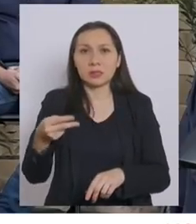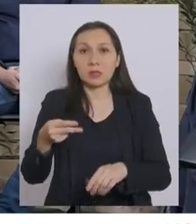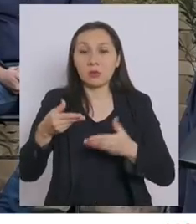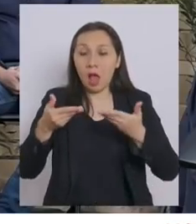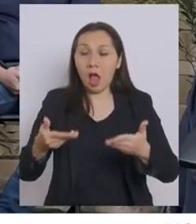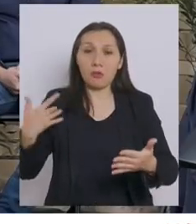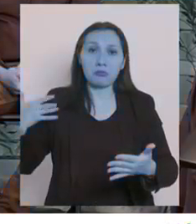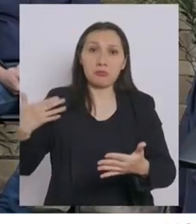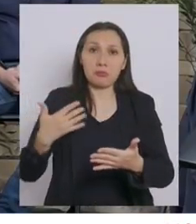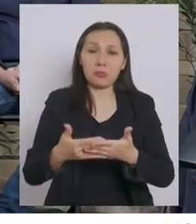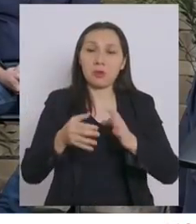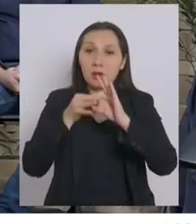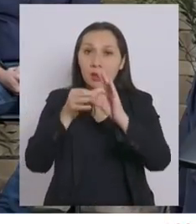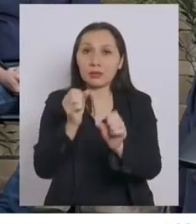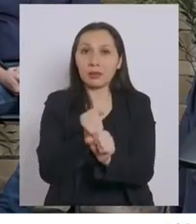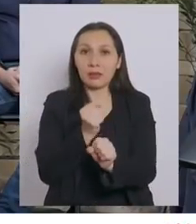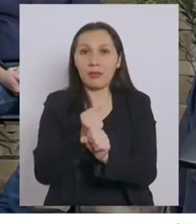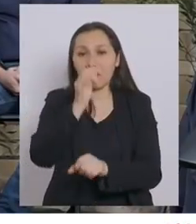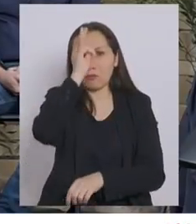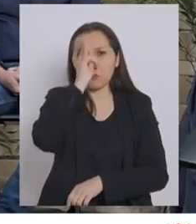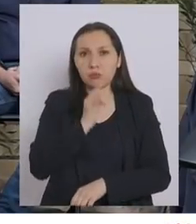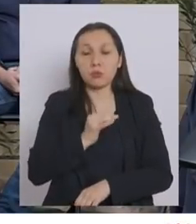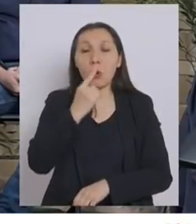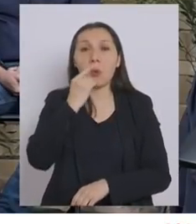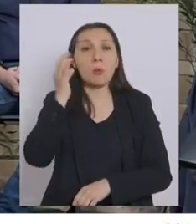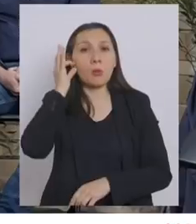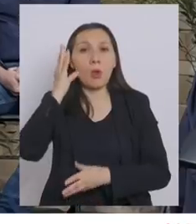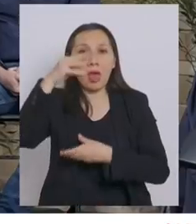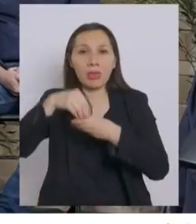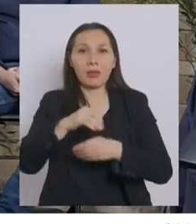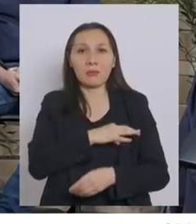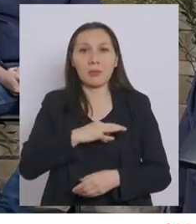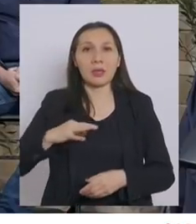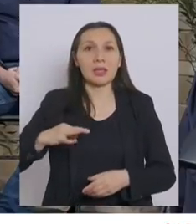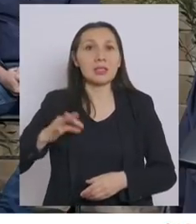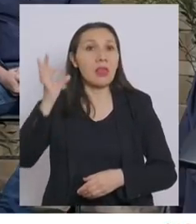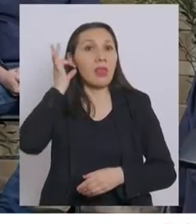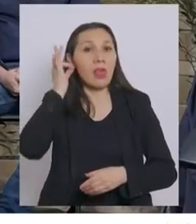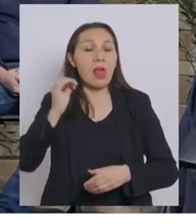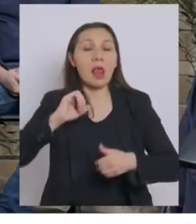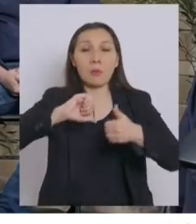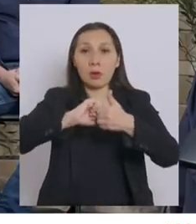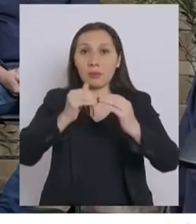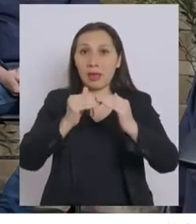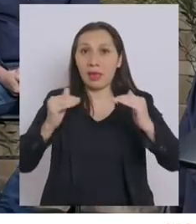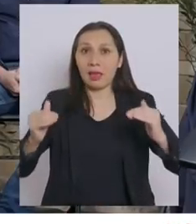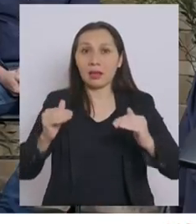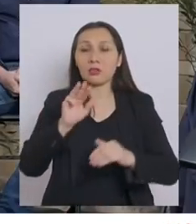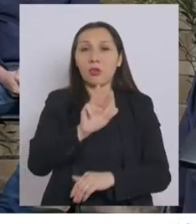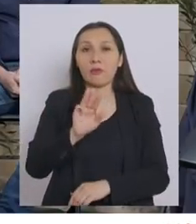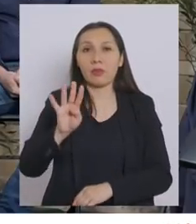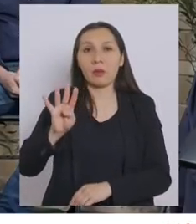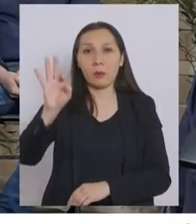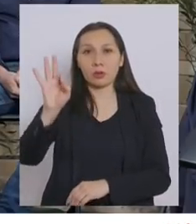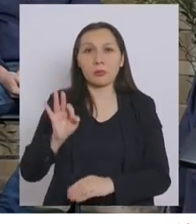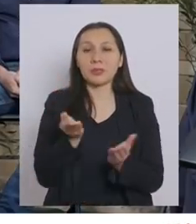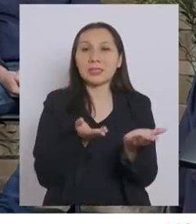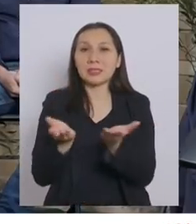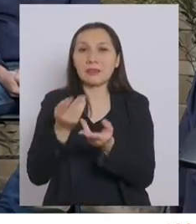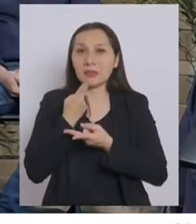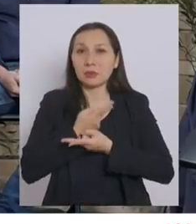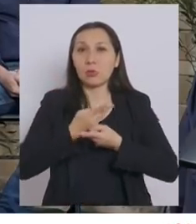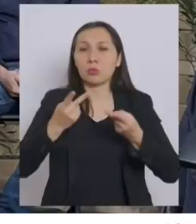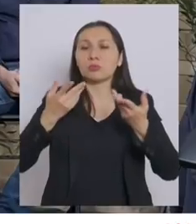la fecha, gracias al trabajo de los funcionarios y funcionarias del Ministerio de la Mujer y la Equidad de Género, el 94% de los servicios